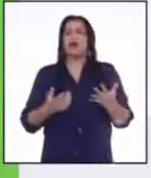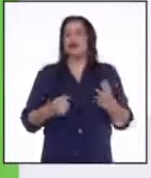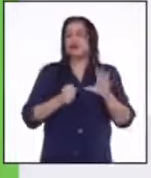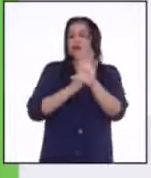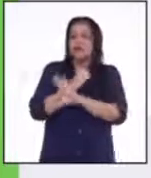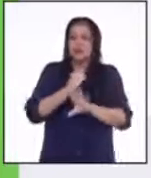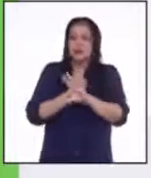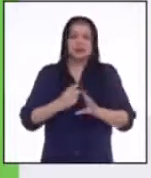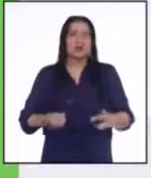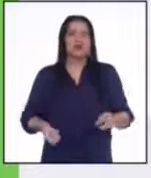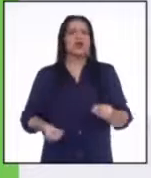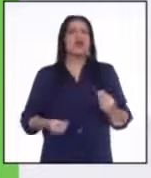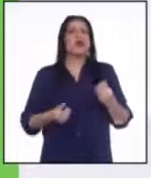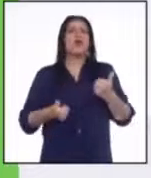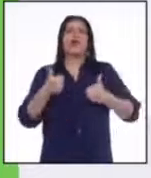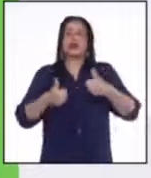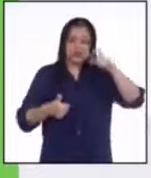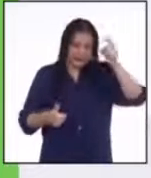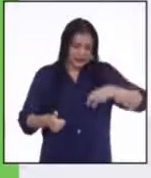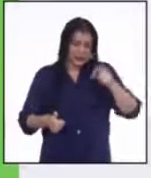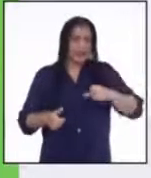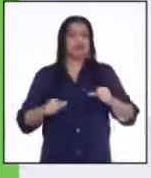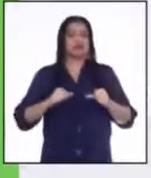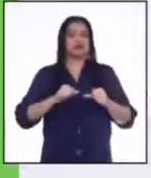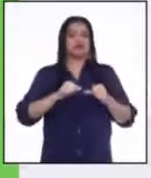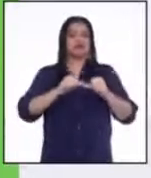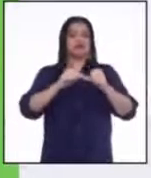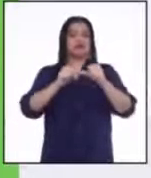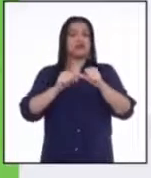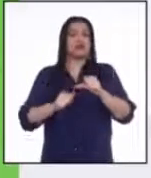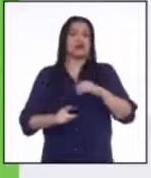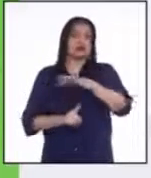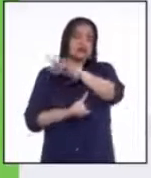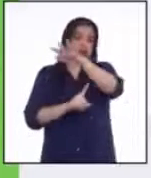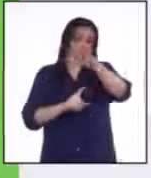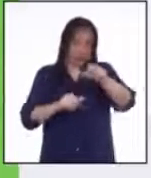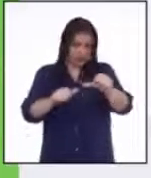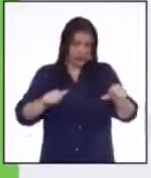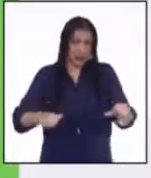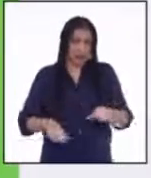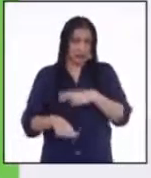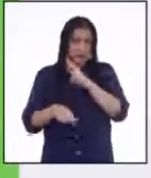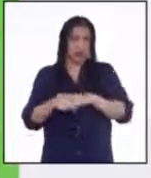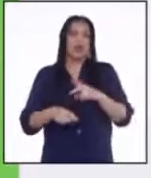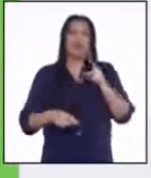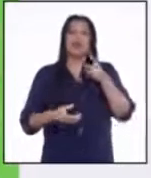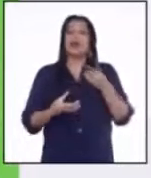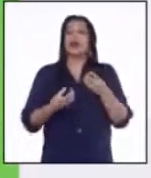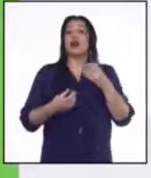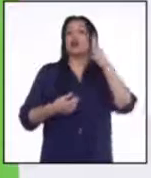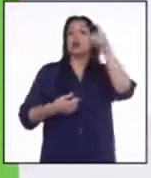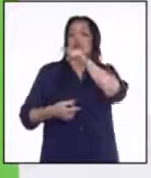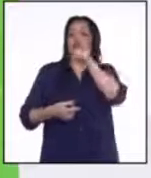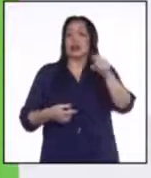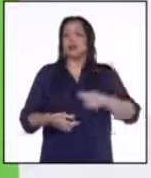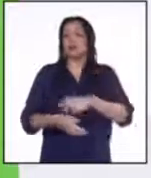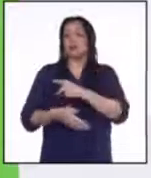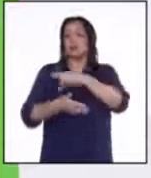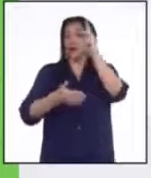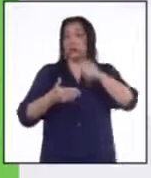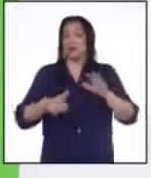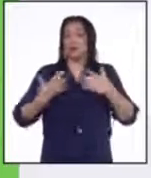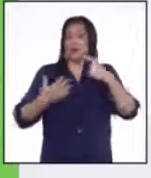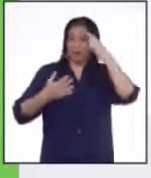cuáles son las necesidades que tienen de conservación estas áreas. Es por eso que cuando ustedes también ya sean profesionales y puedan tomar